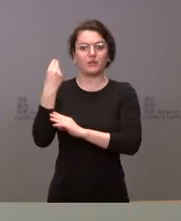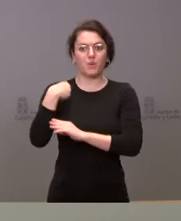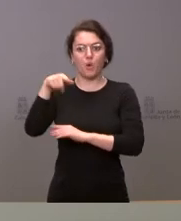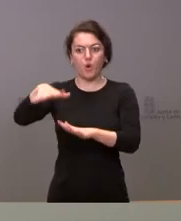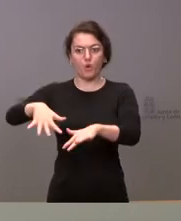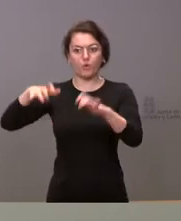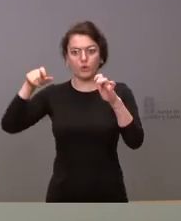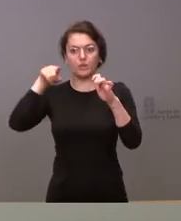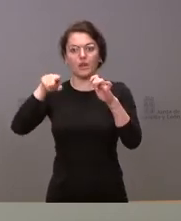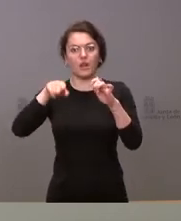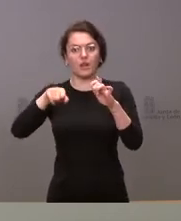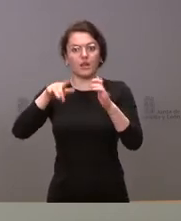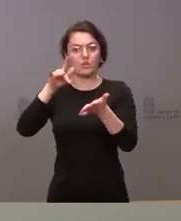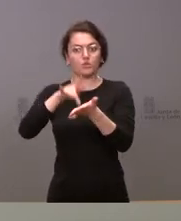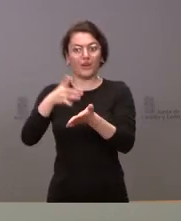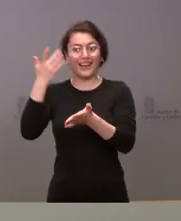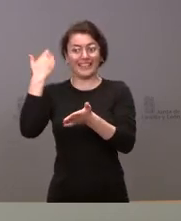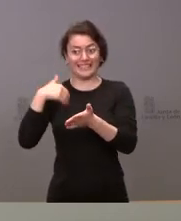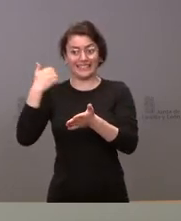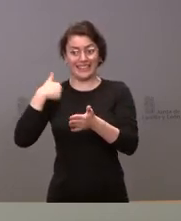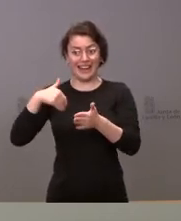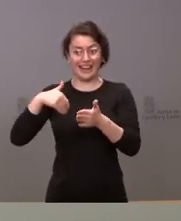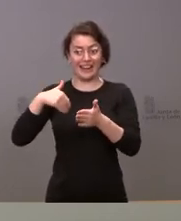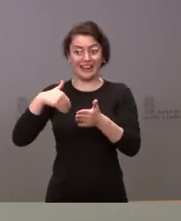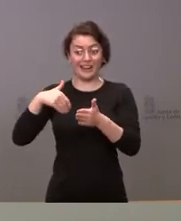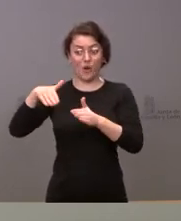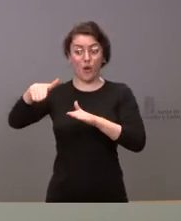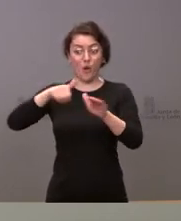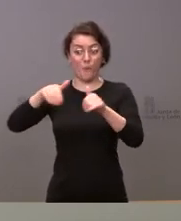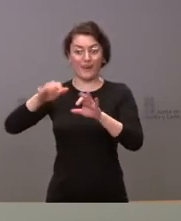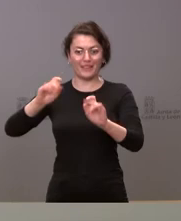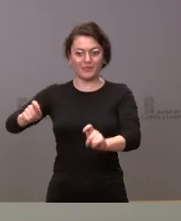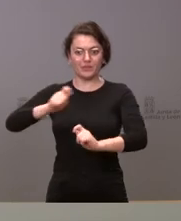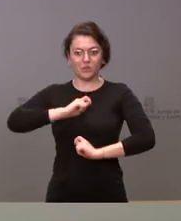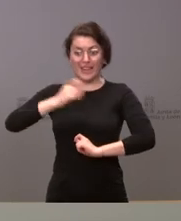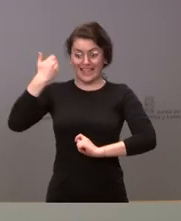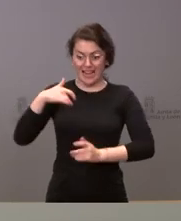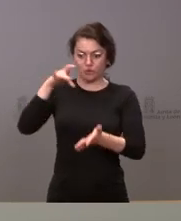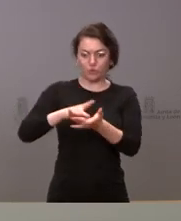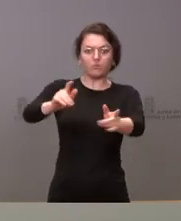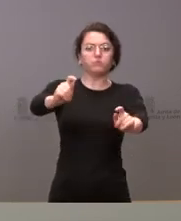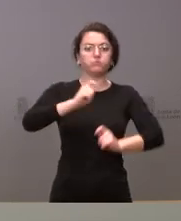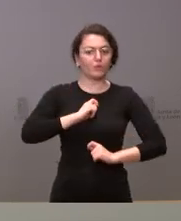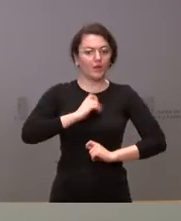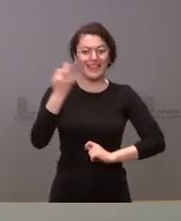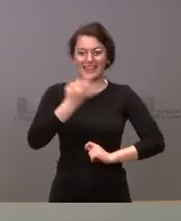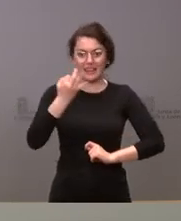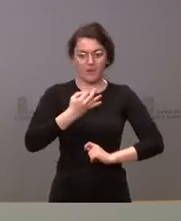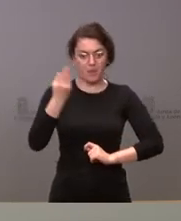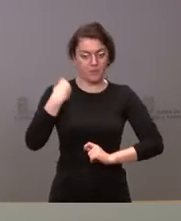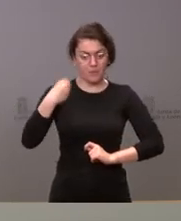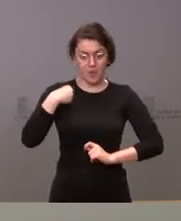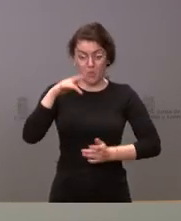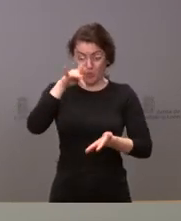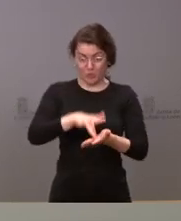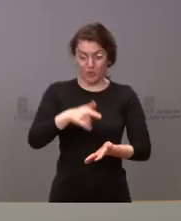en el momento en que se convoque esa investidura y en el momento que tome posesión pues con carácter inmediato ese mismo día anunciaría